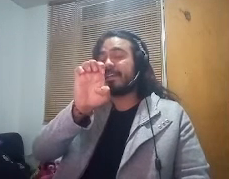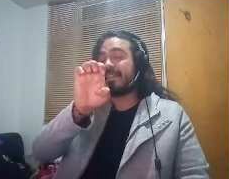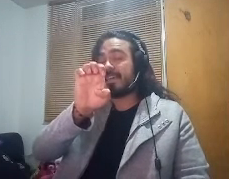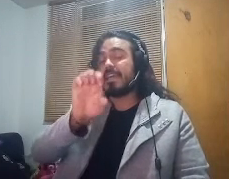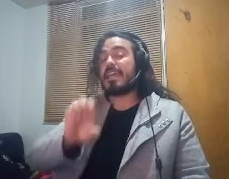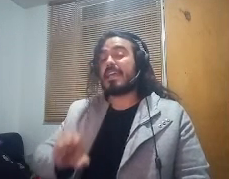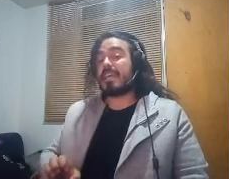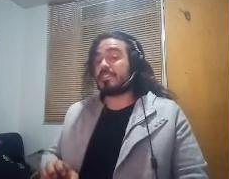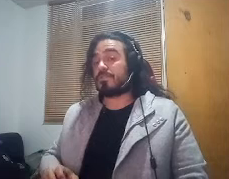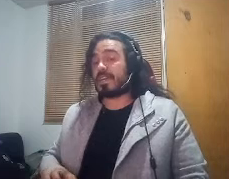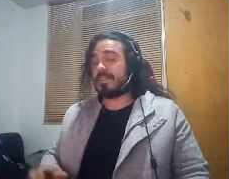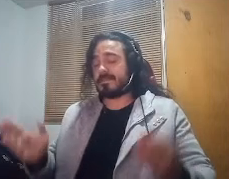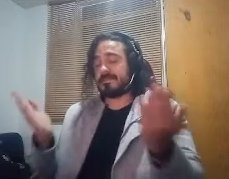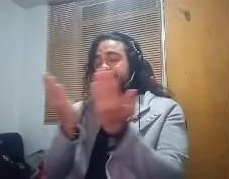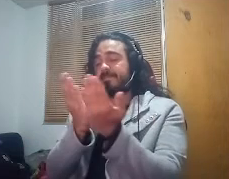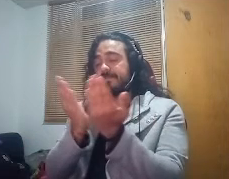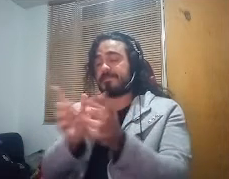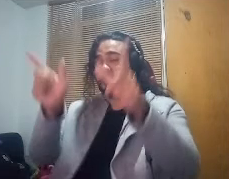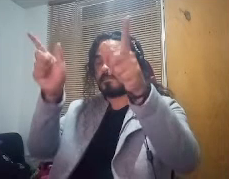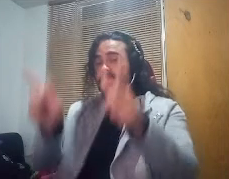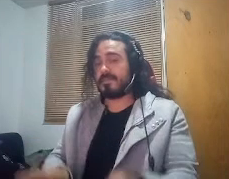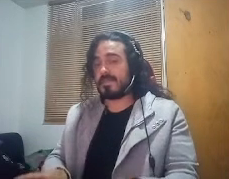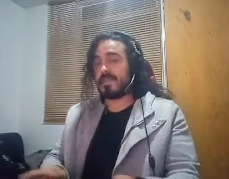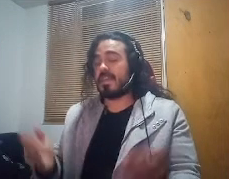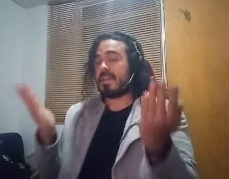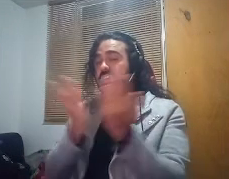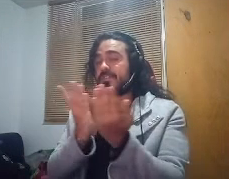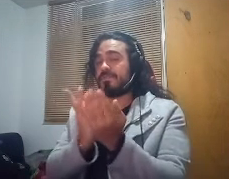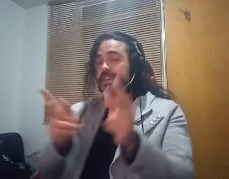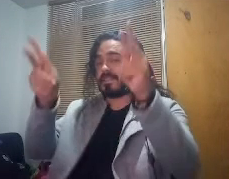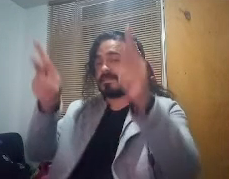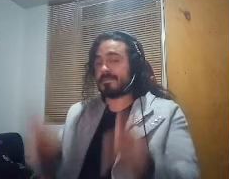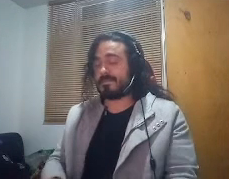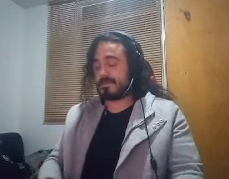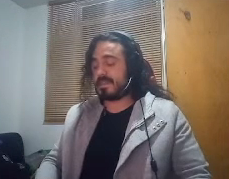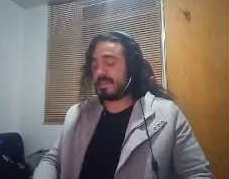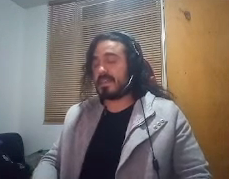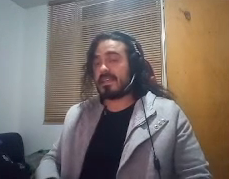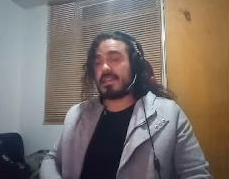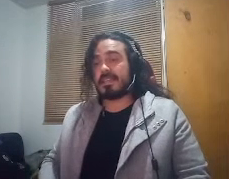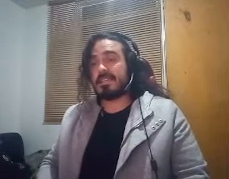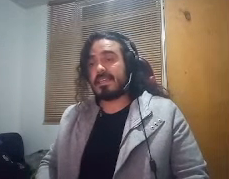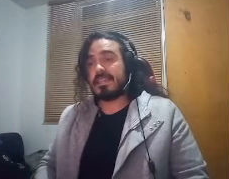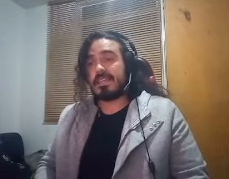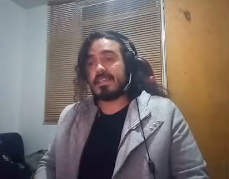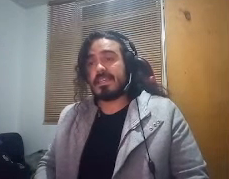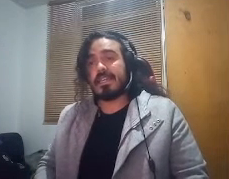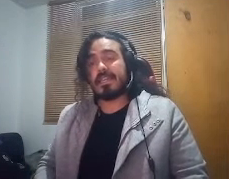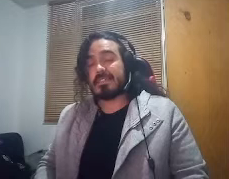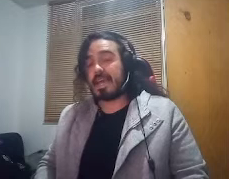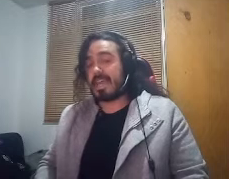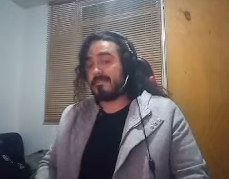de estudiante estudiante la siguiente